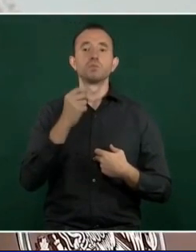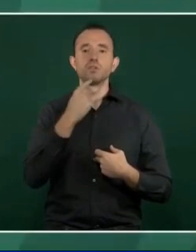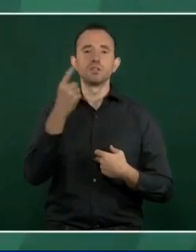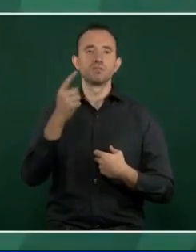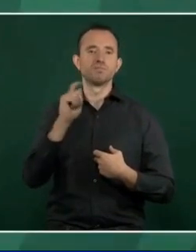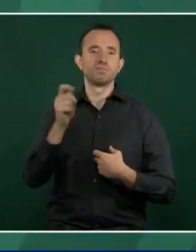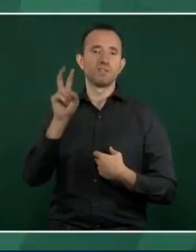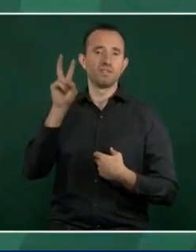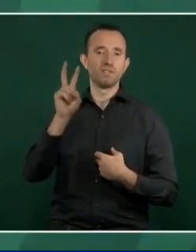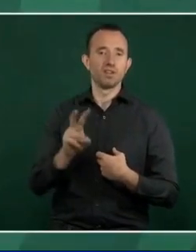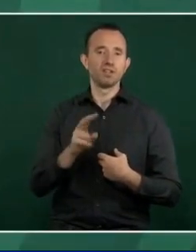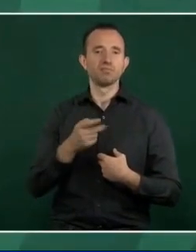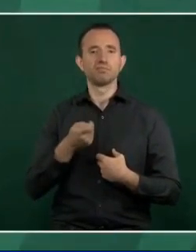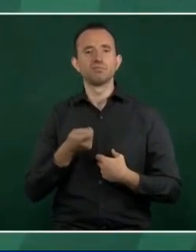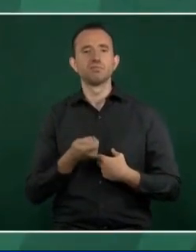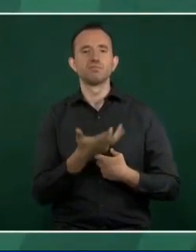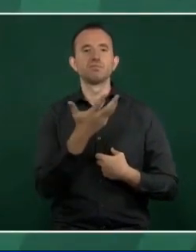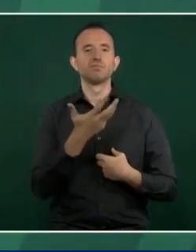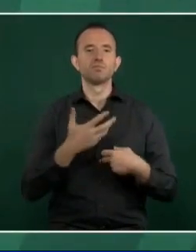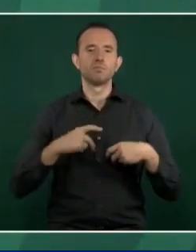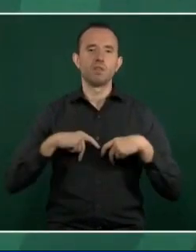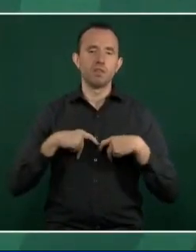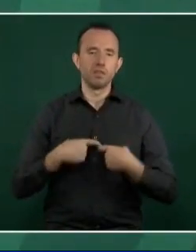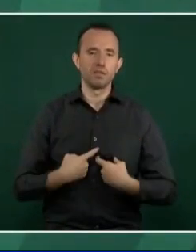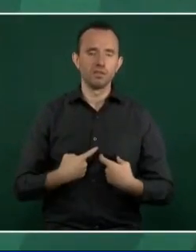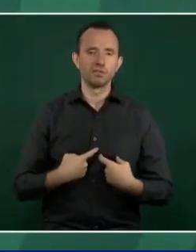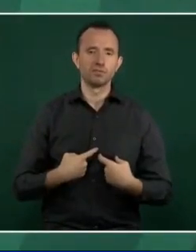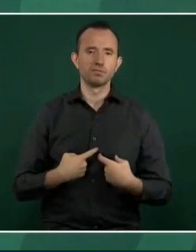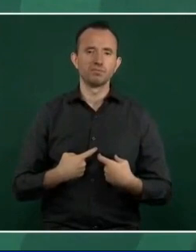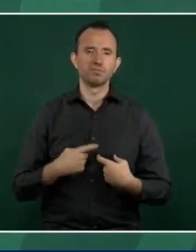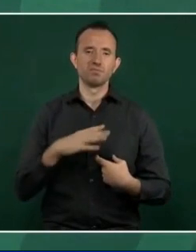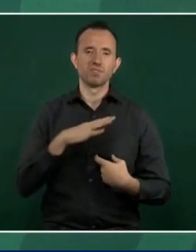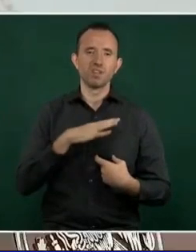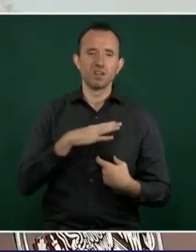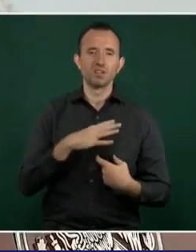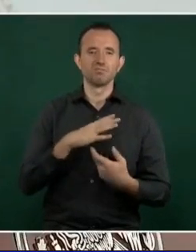y haya corrupción y haya impunidad.